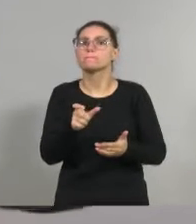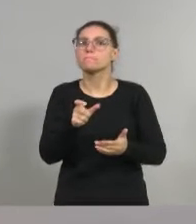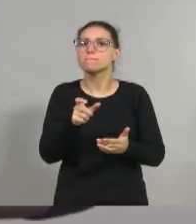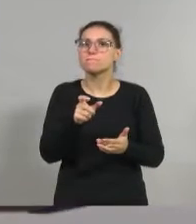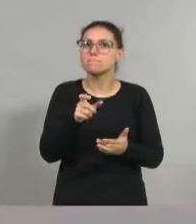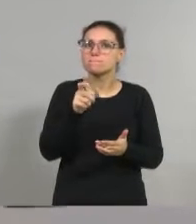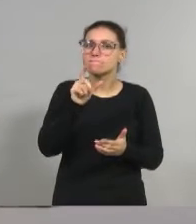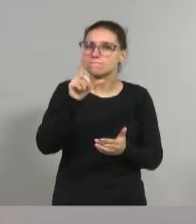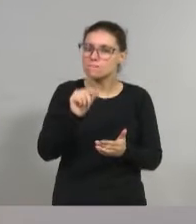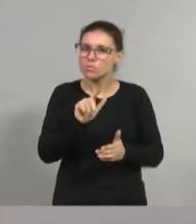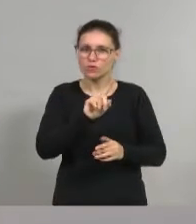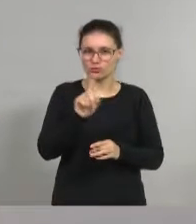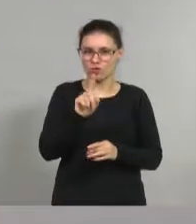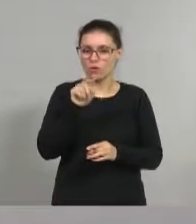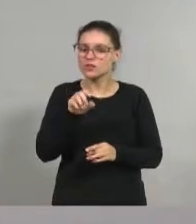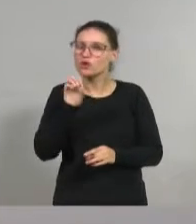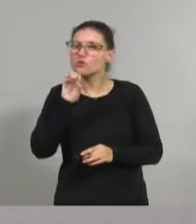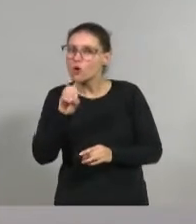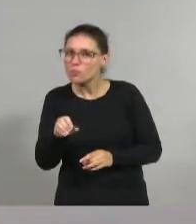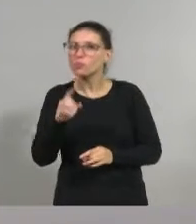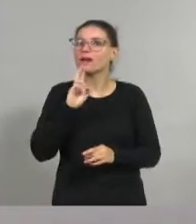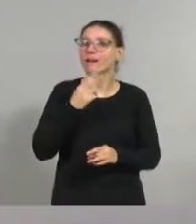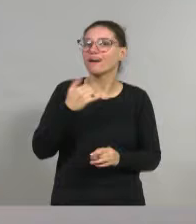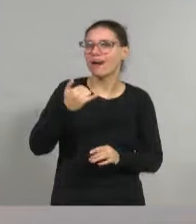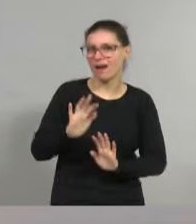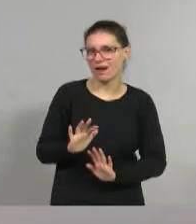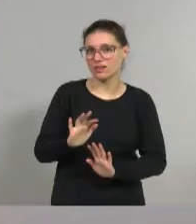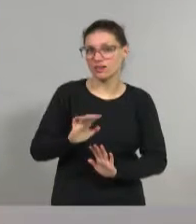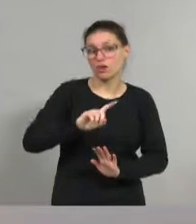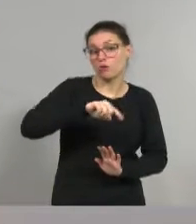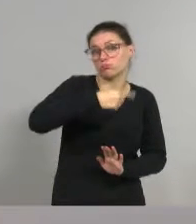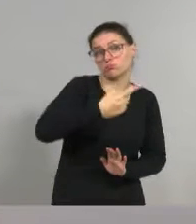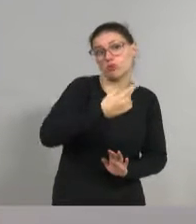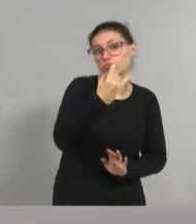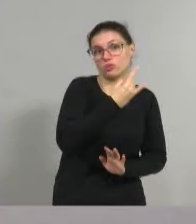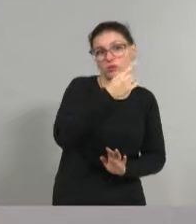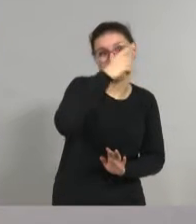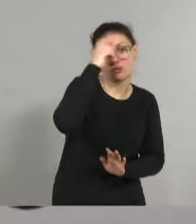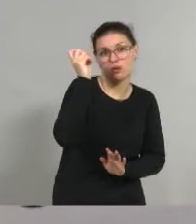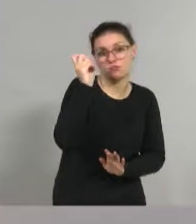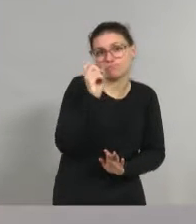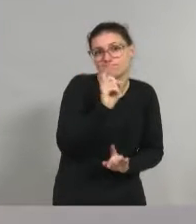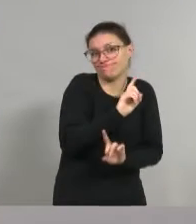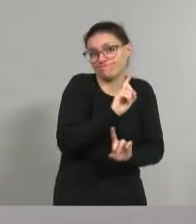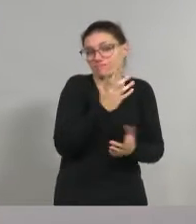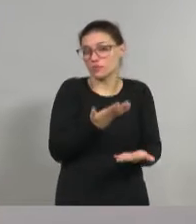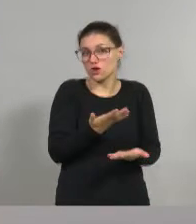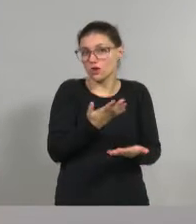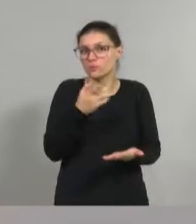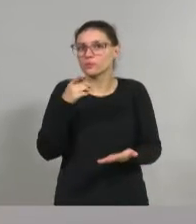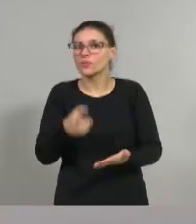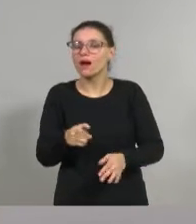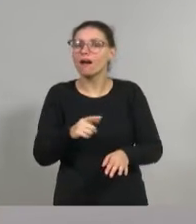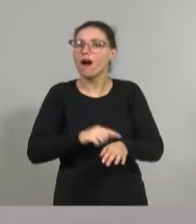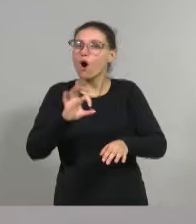tiene nombre y apellido. Esa es una particularidad que no en todas las universidades nacionales pasa y creo que hay que aprovecharlo.